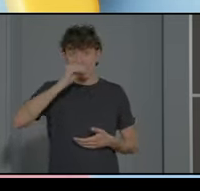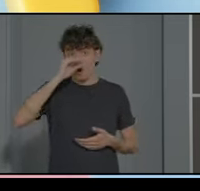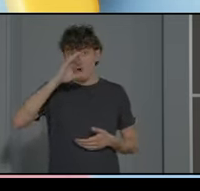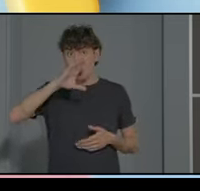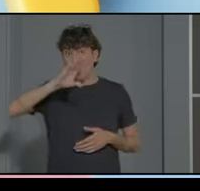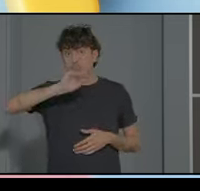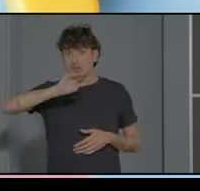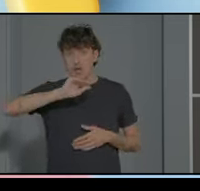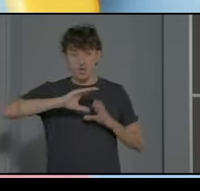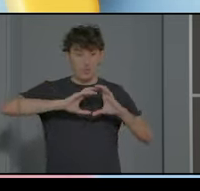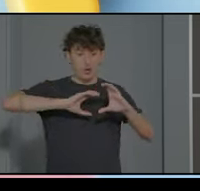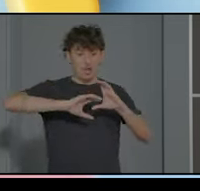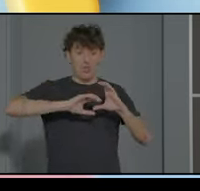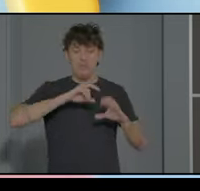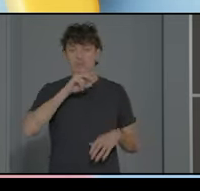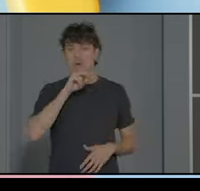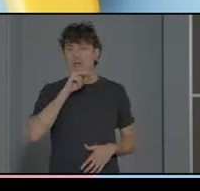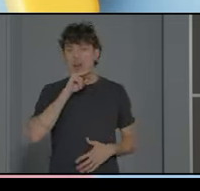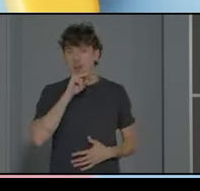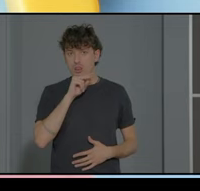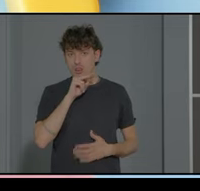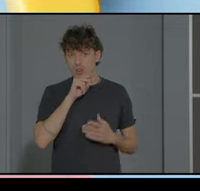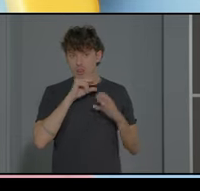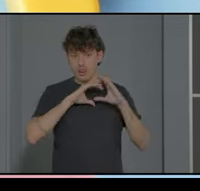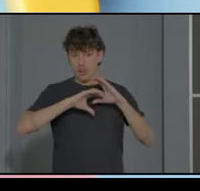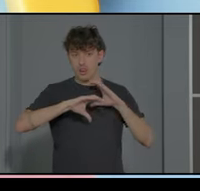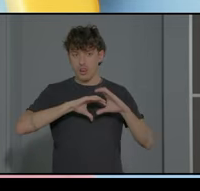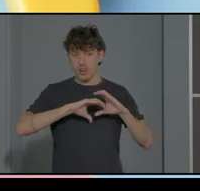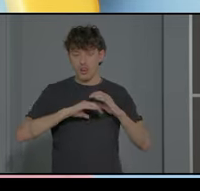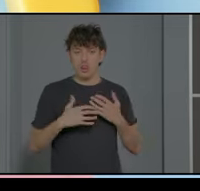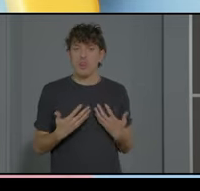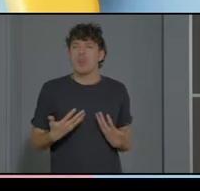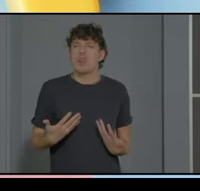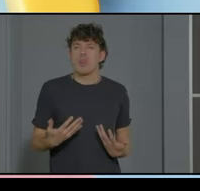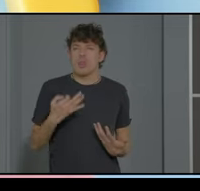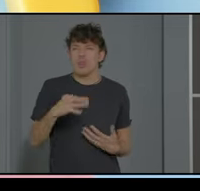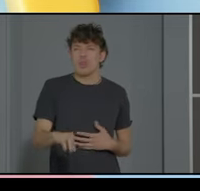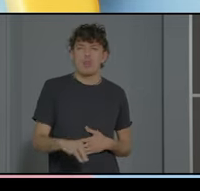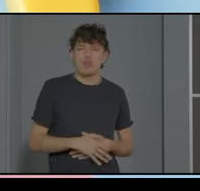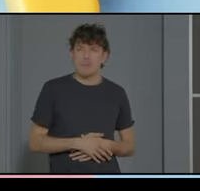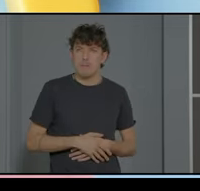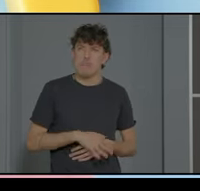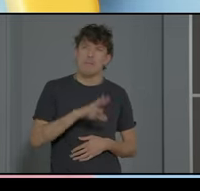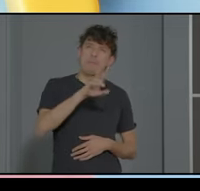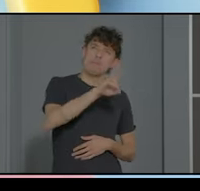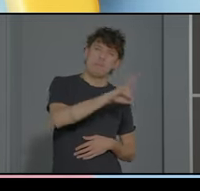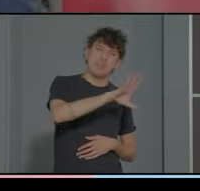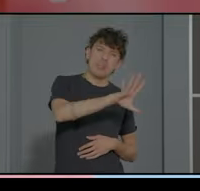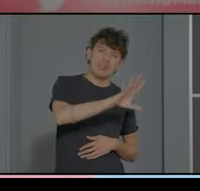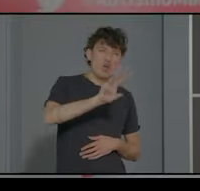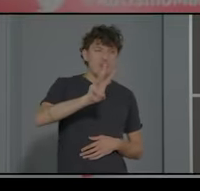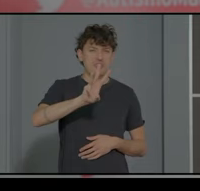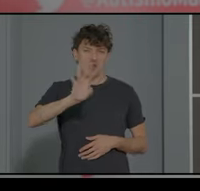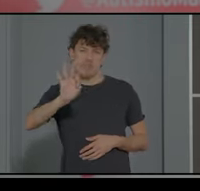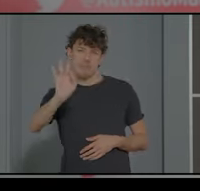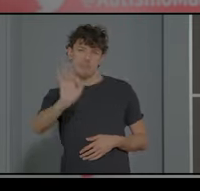anda mira es que resulta que tenemos entre un 25 y un 30% de